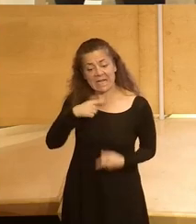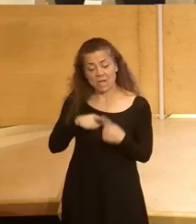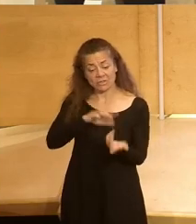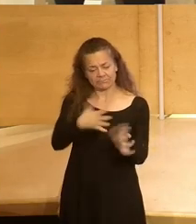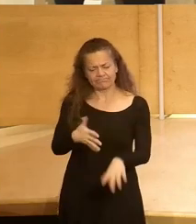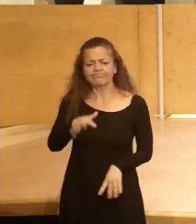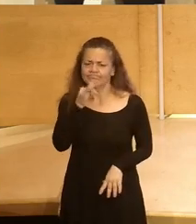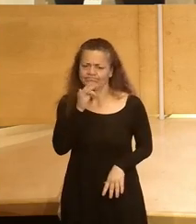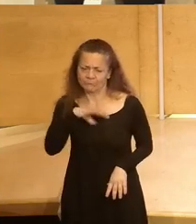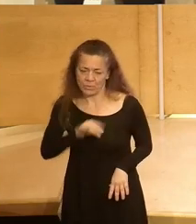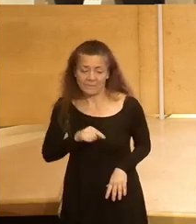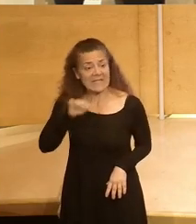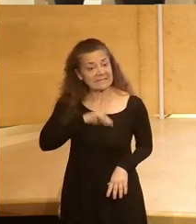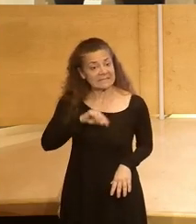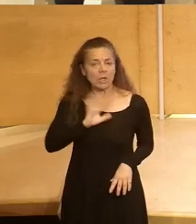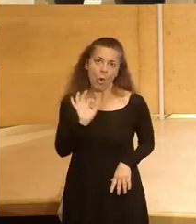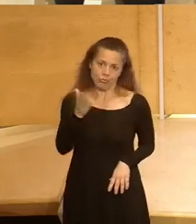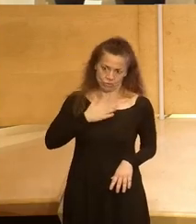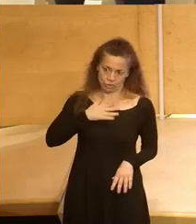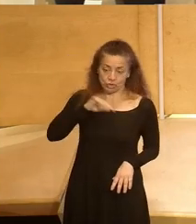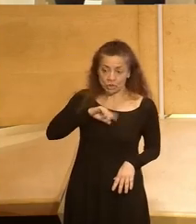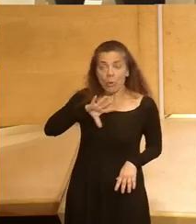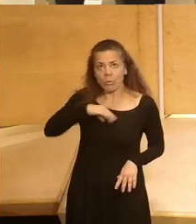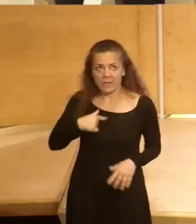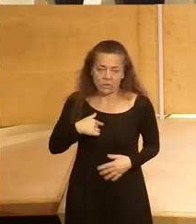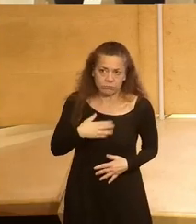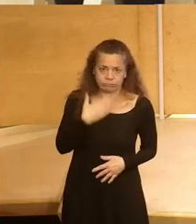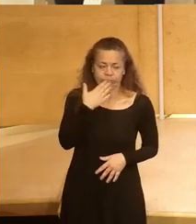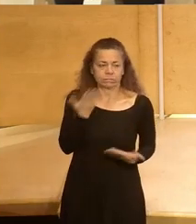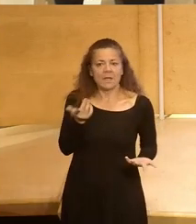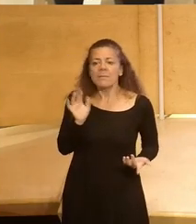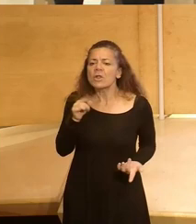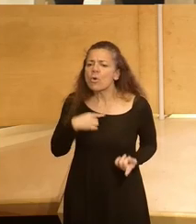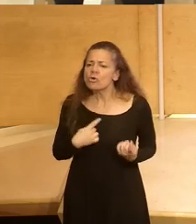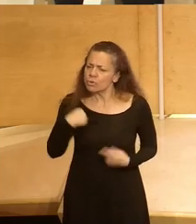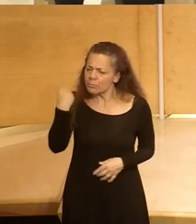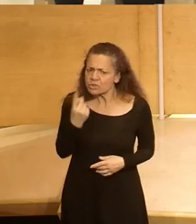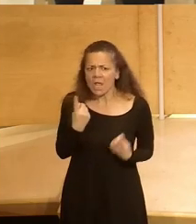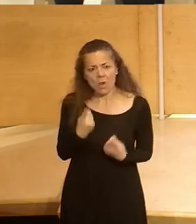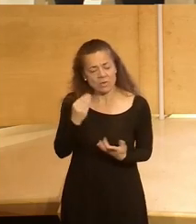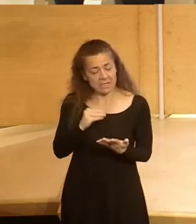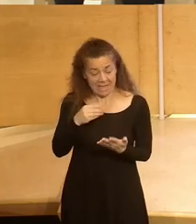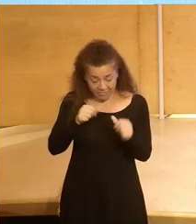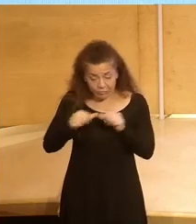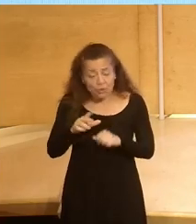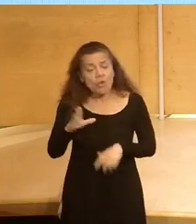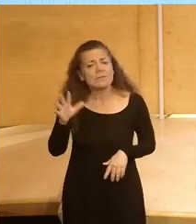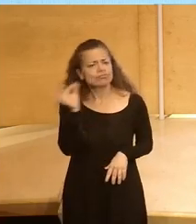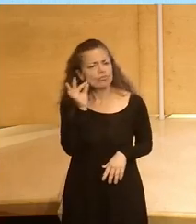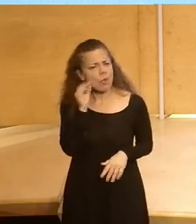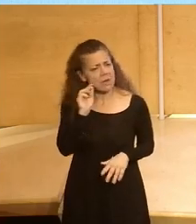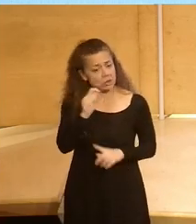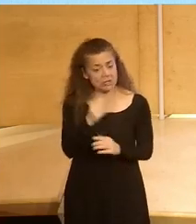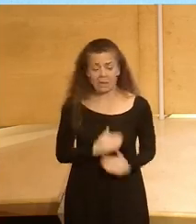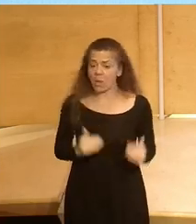cambiar uno siente o yo siento igual soy ilusa que las mujeres algún día lograremos la igualdad total en el buen sentido